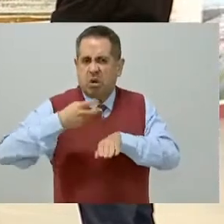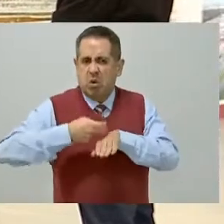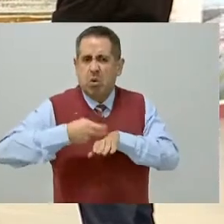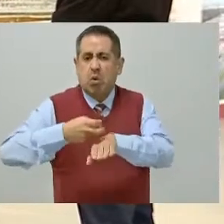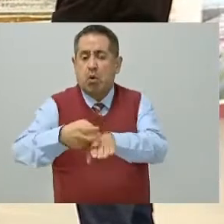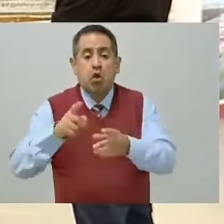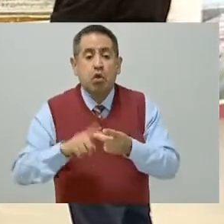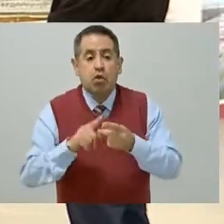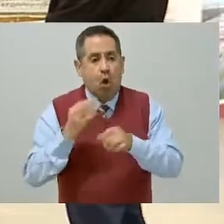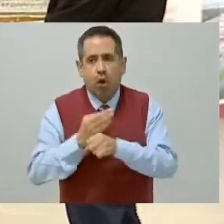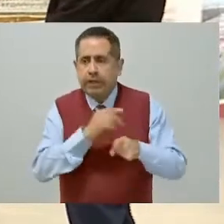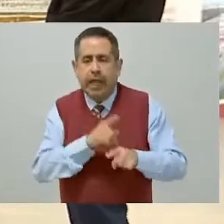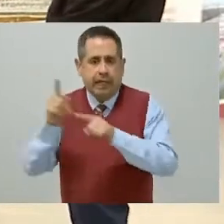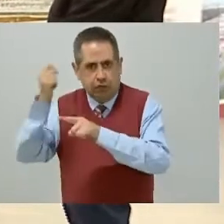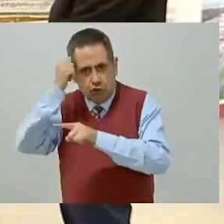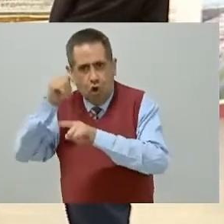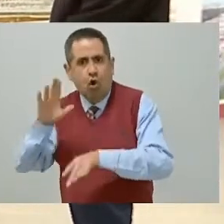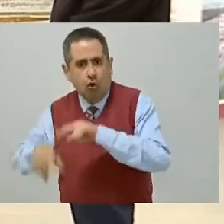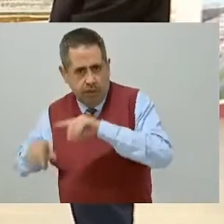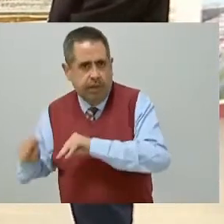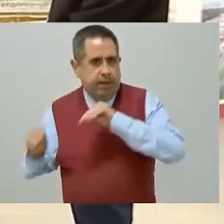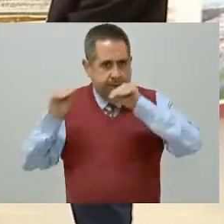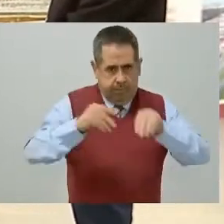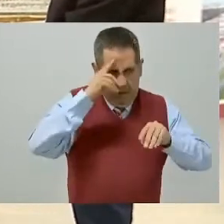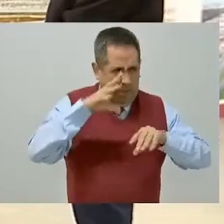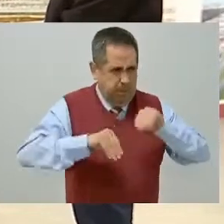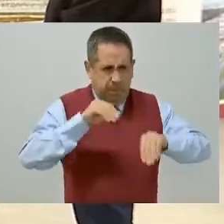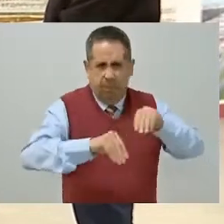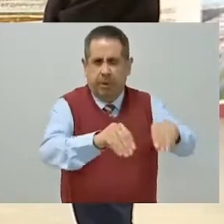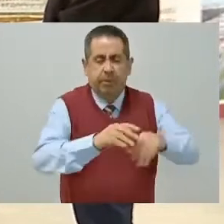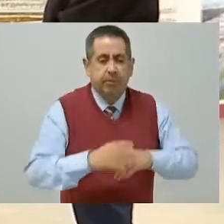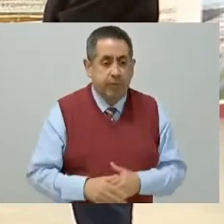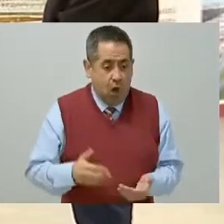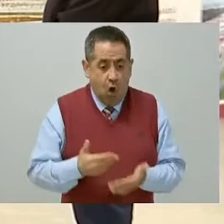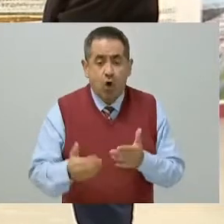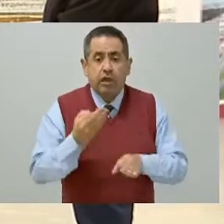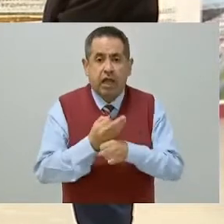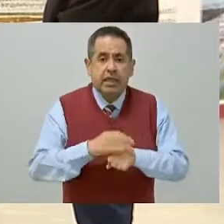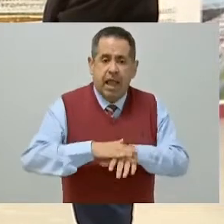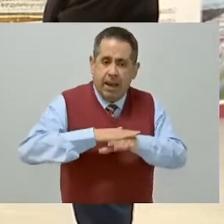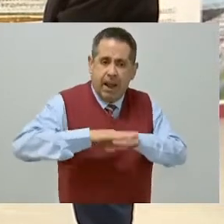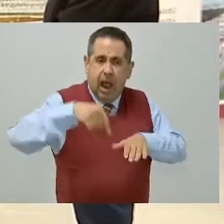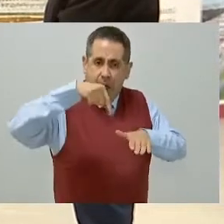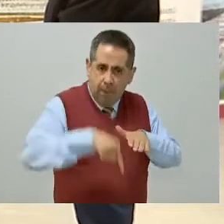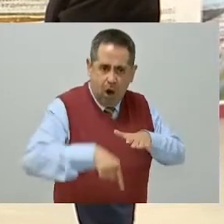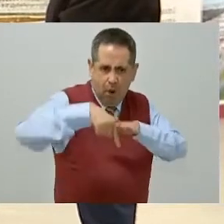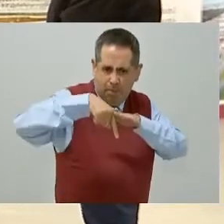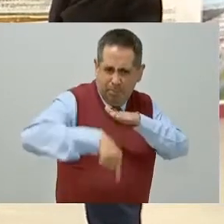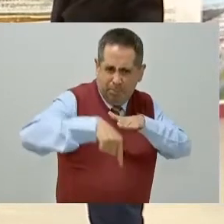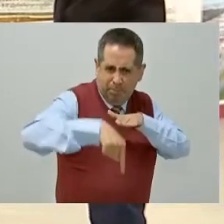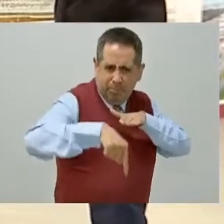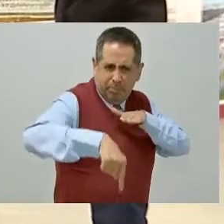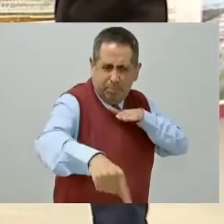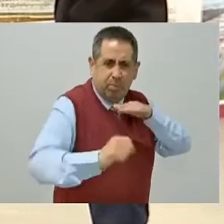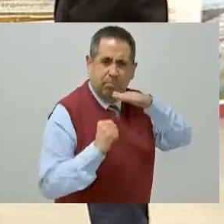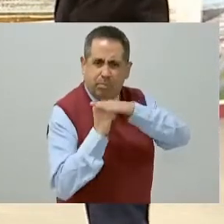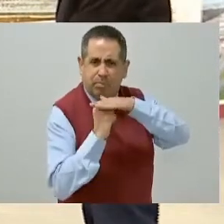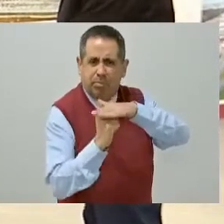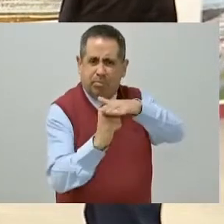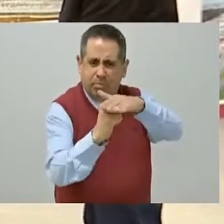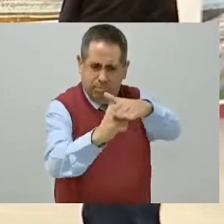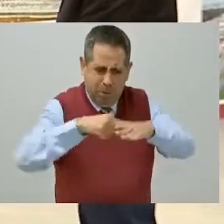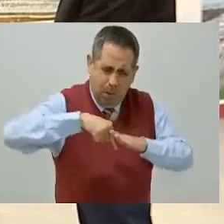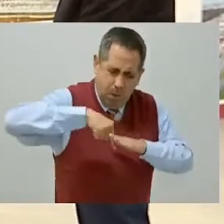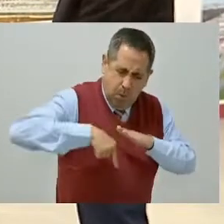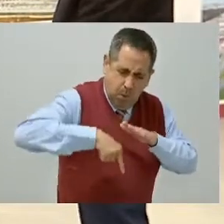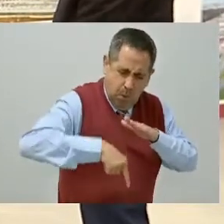Texcoco. Todo lo que se ha trabajado a la fecha es básicamente cimentación, con la base de pilas y micropilotes,